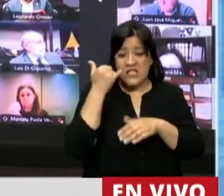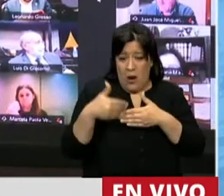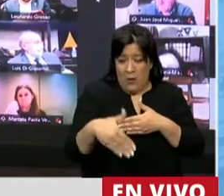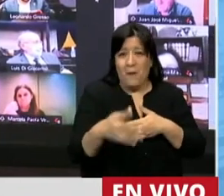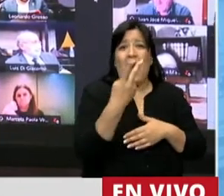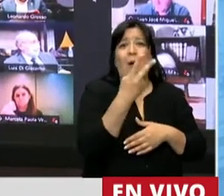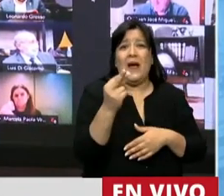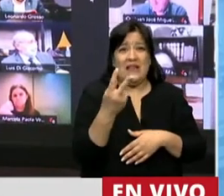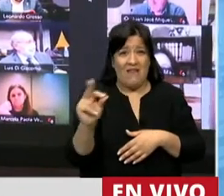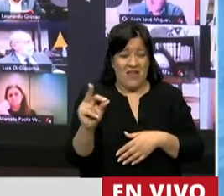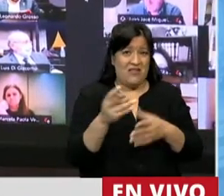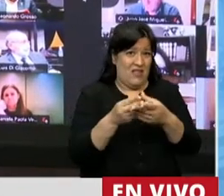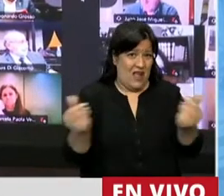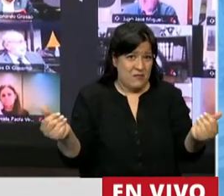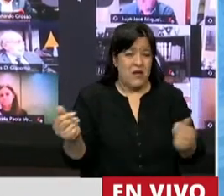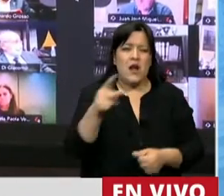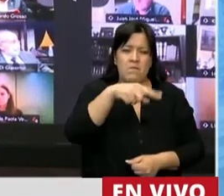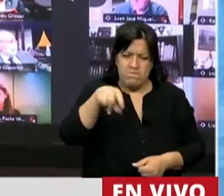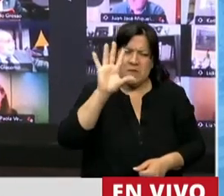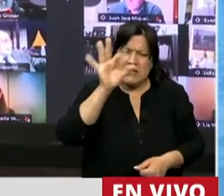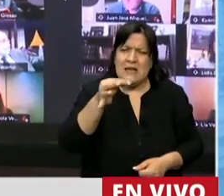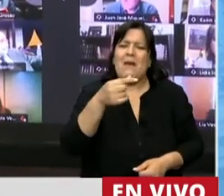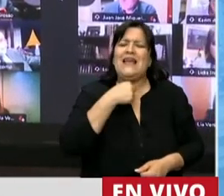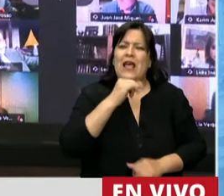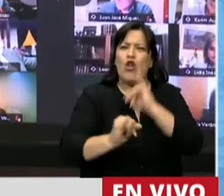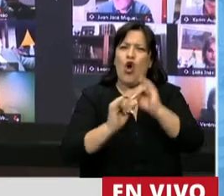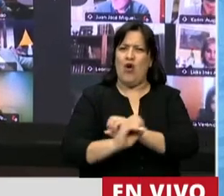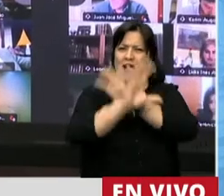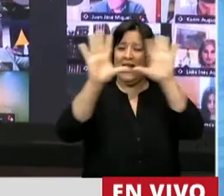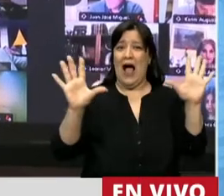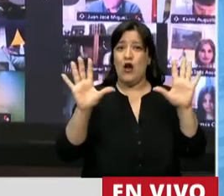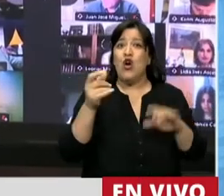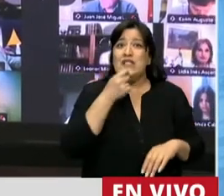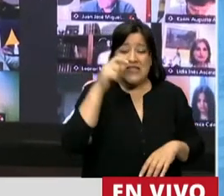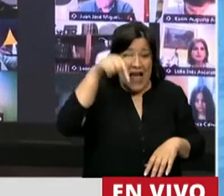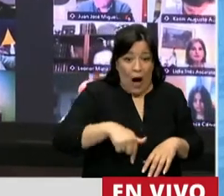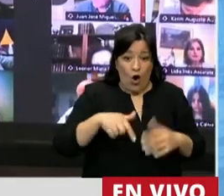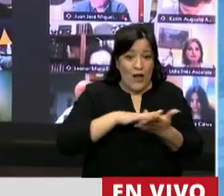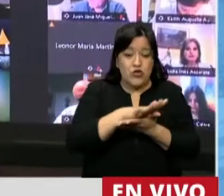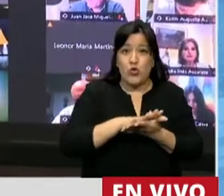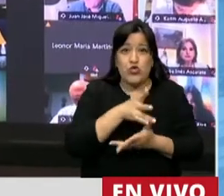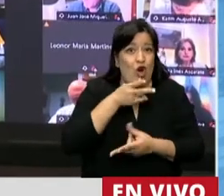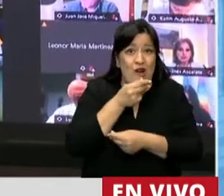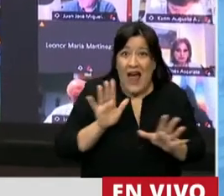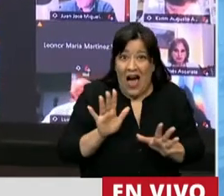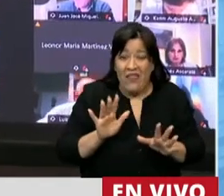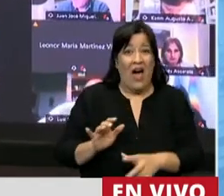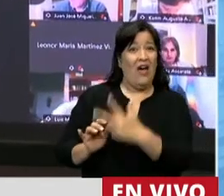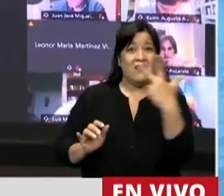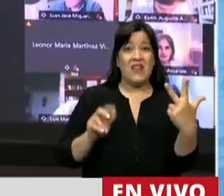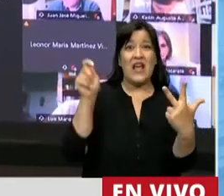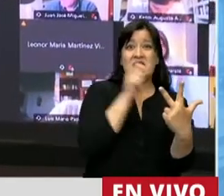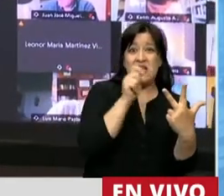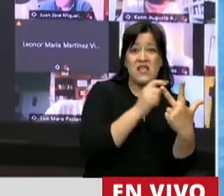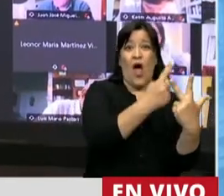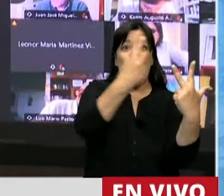lo que indica, y esto quiero dejarlo claro, que si no hacemos algo ahora, una de cada tres niñas